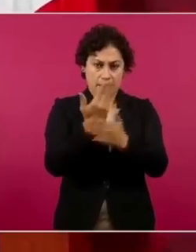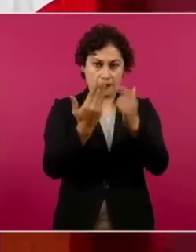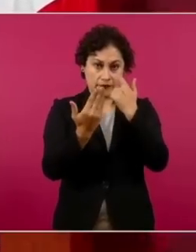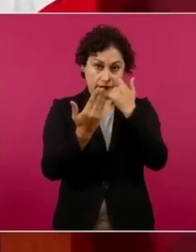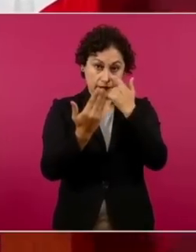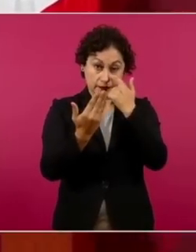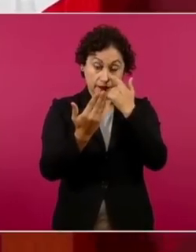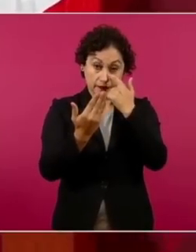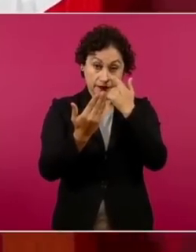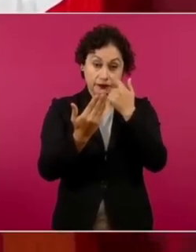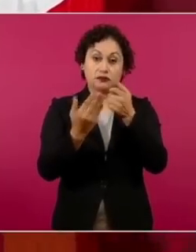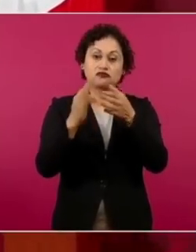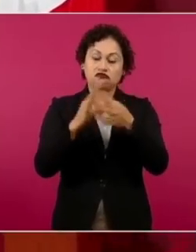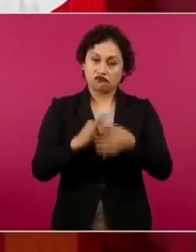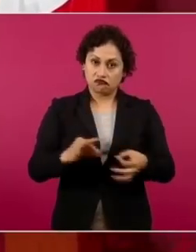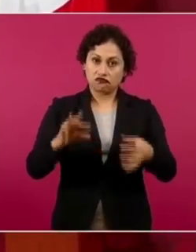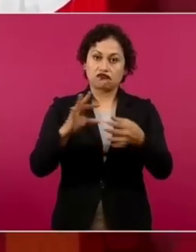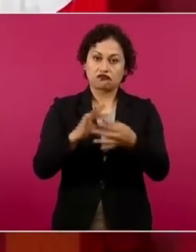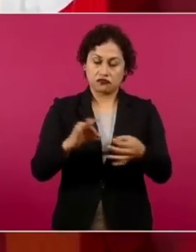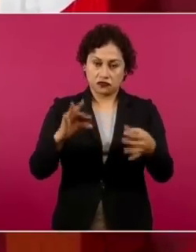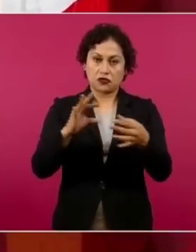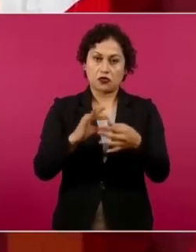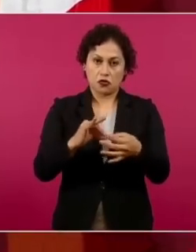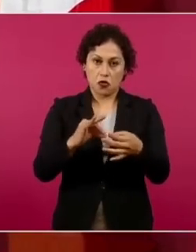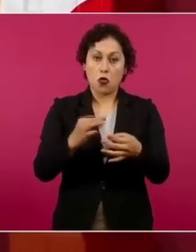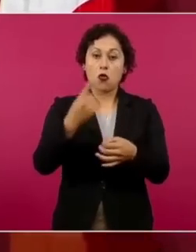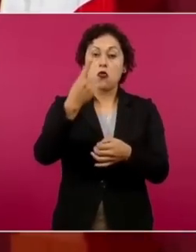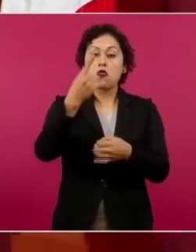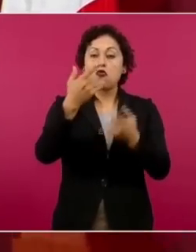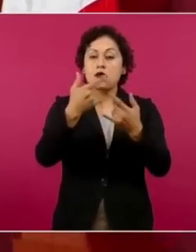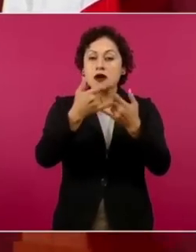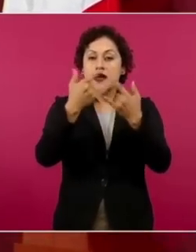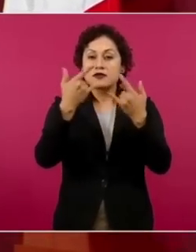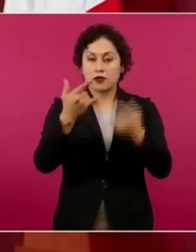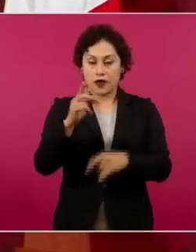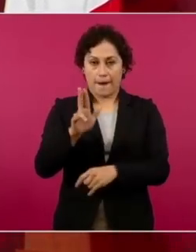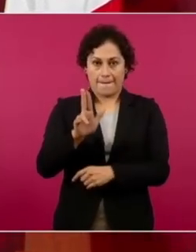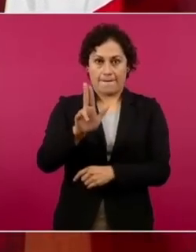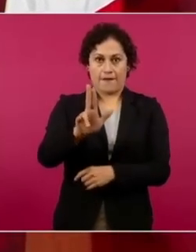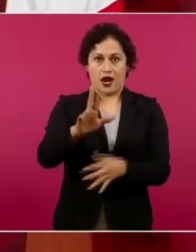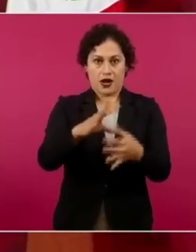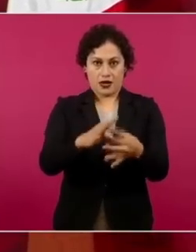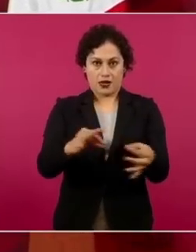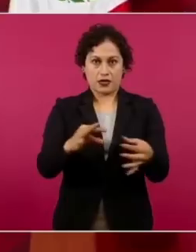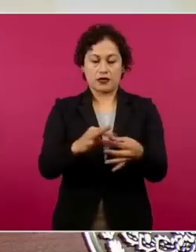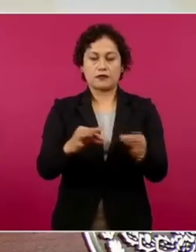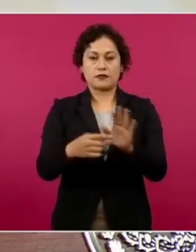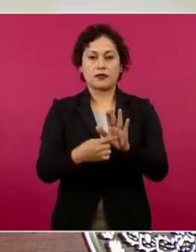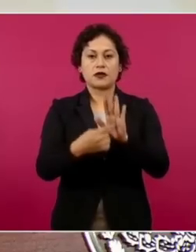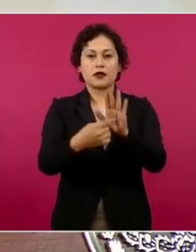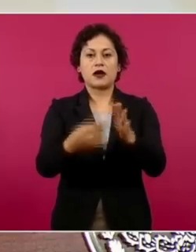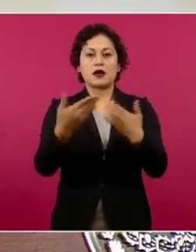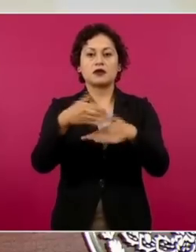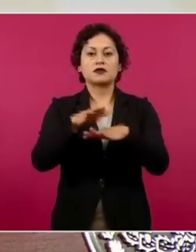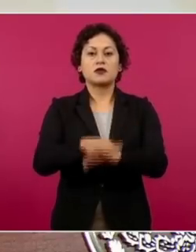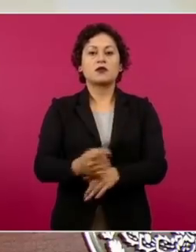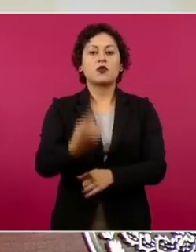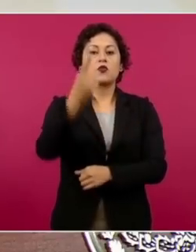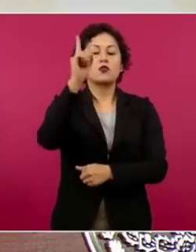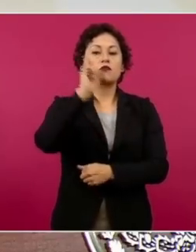conocer un caso que se va a tratar el martes de una mujer indígena